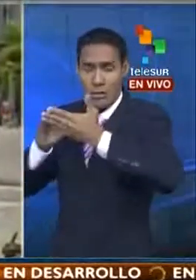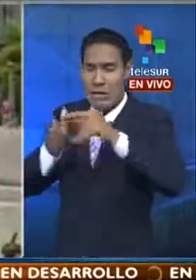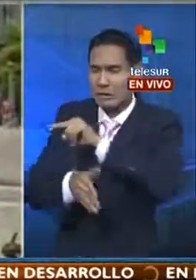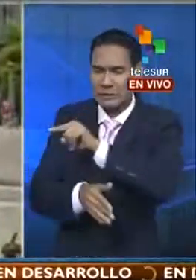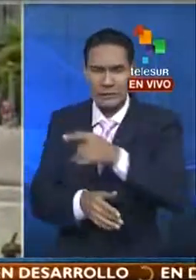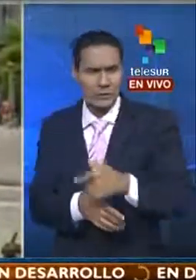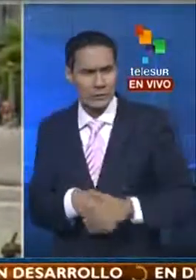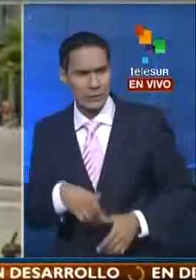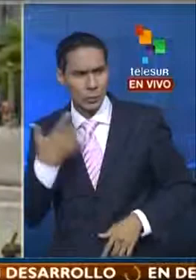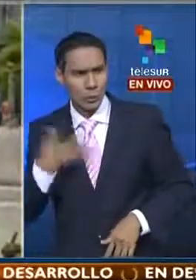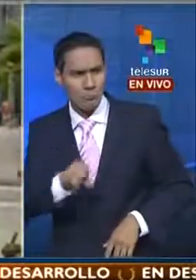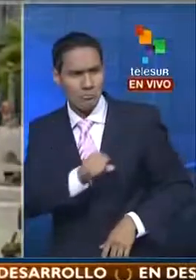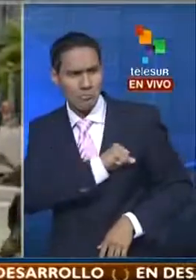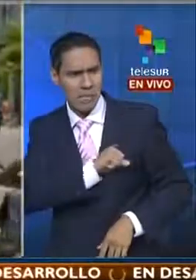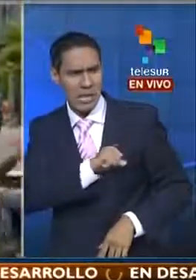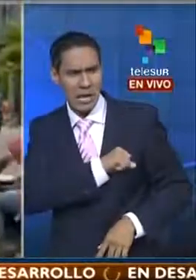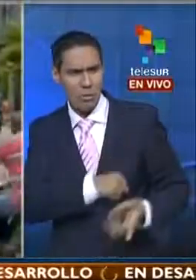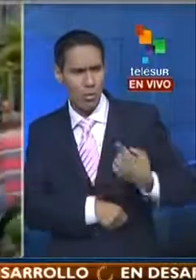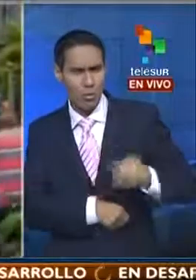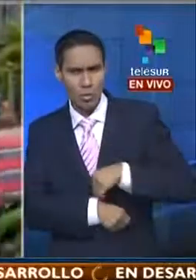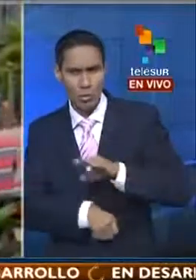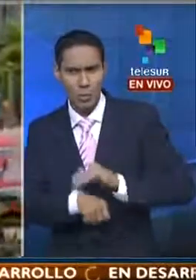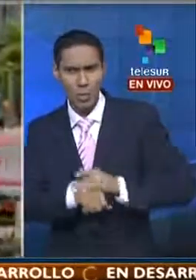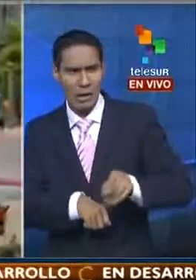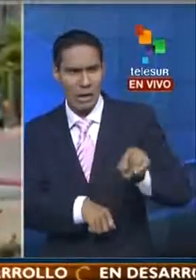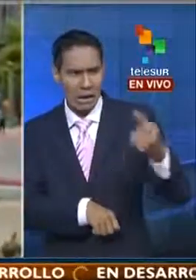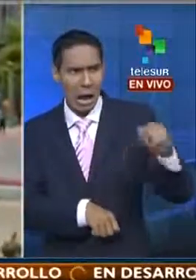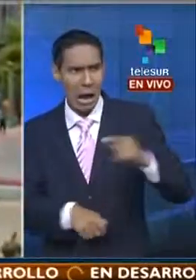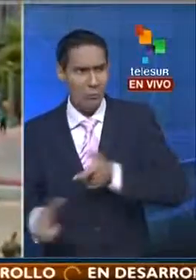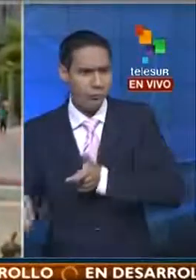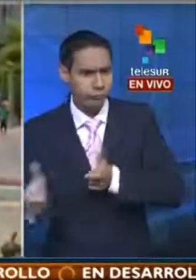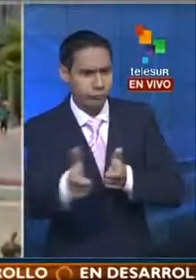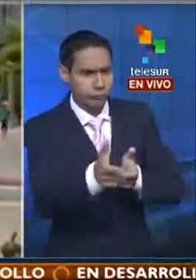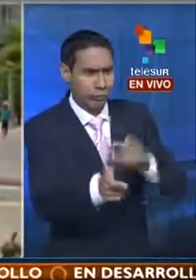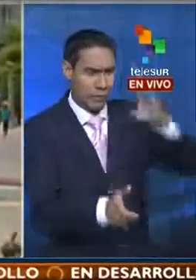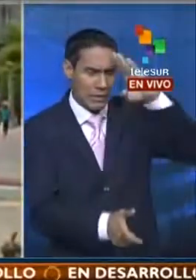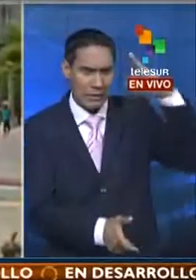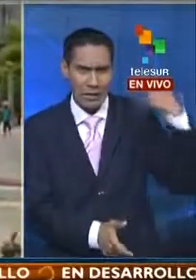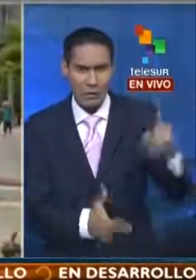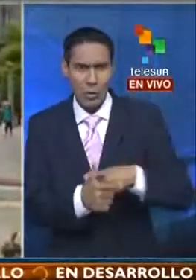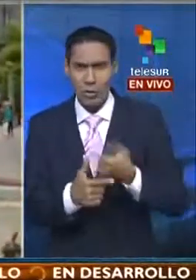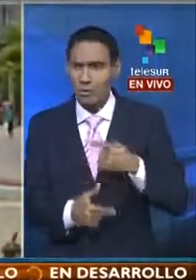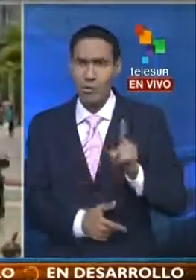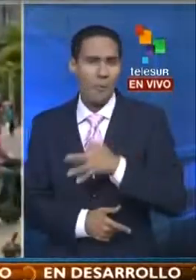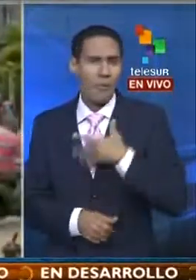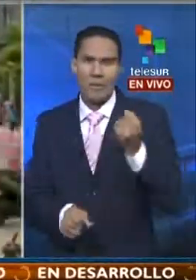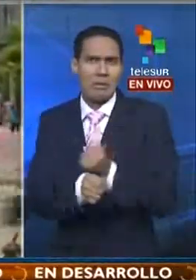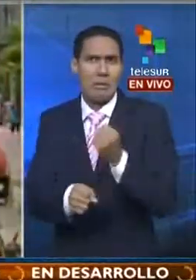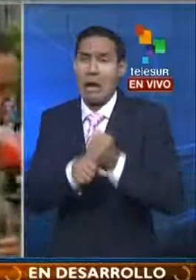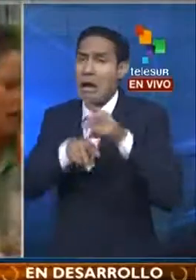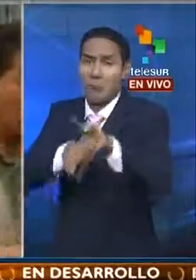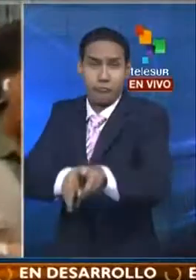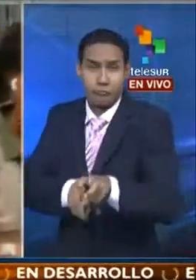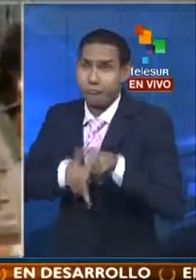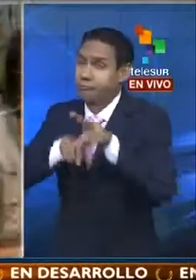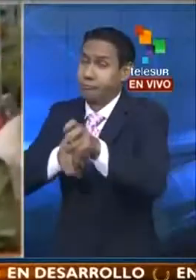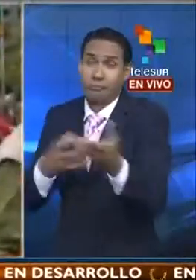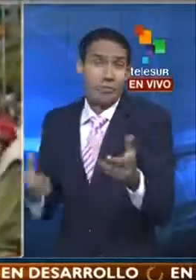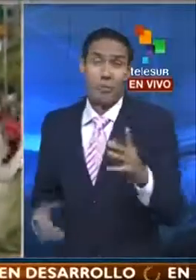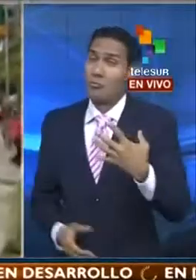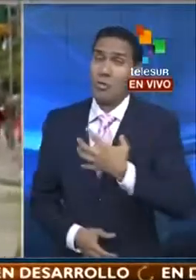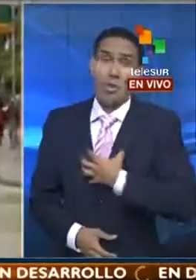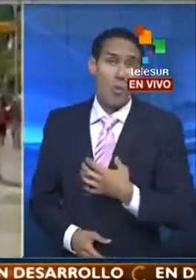el no poder llegar al sitio donde cultivan sus alimentos y no pueden llegar tampoco al